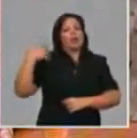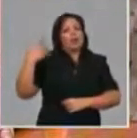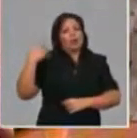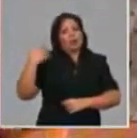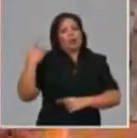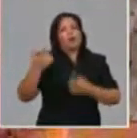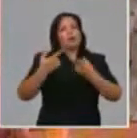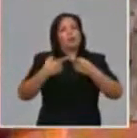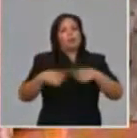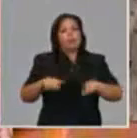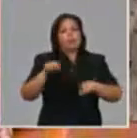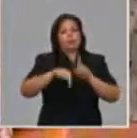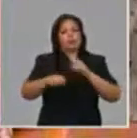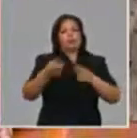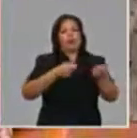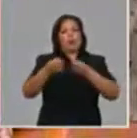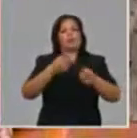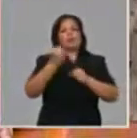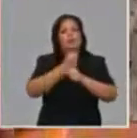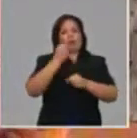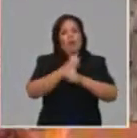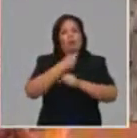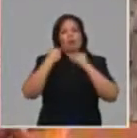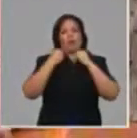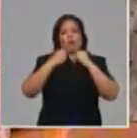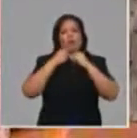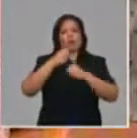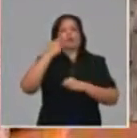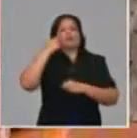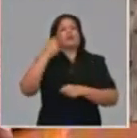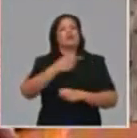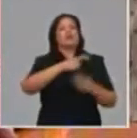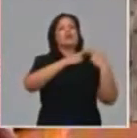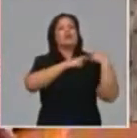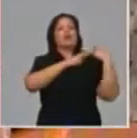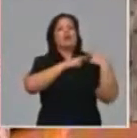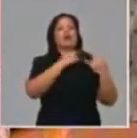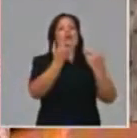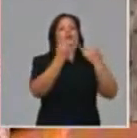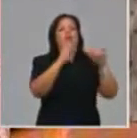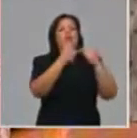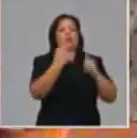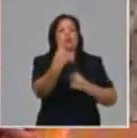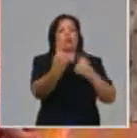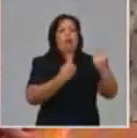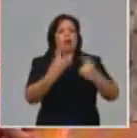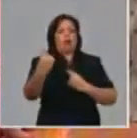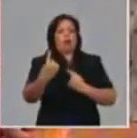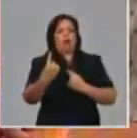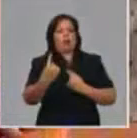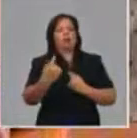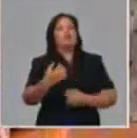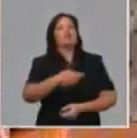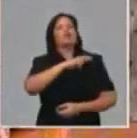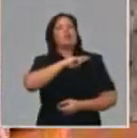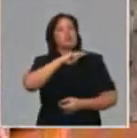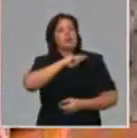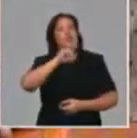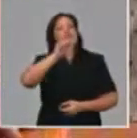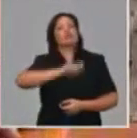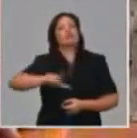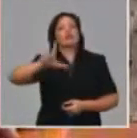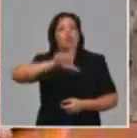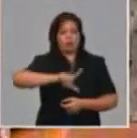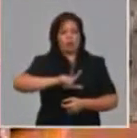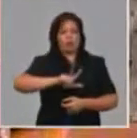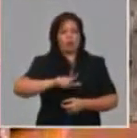comercio, creo que tiene que ver como explicamos en la vez anterior, con la responsabilidad individual, la responsabilidad social, la de todos los actores y también la